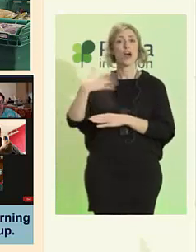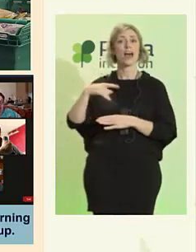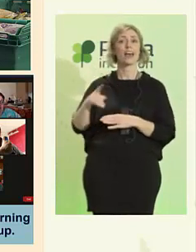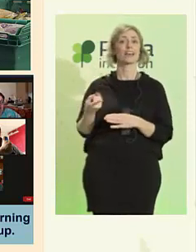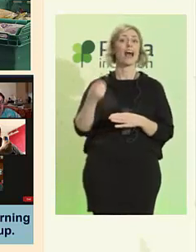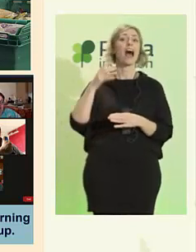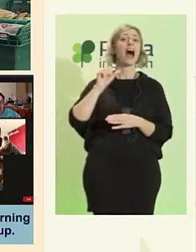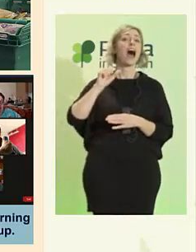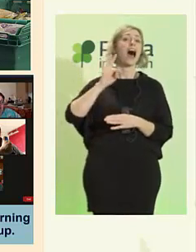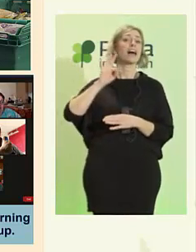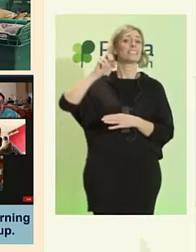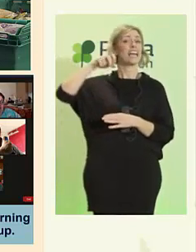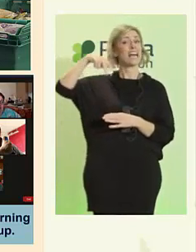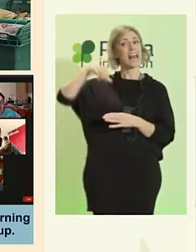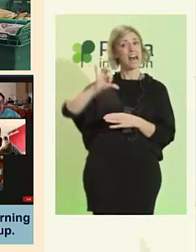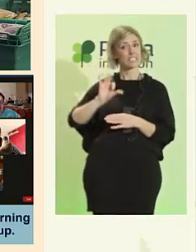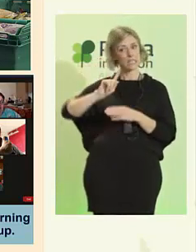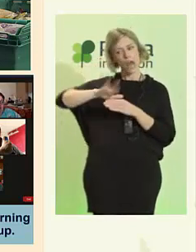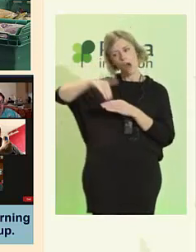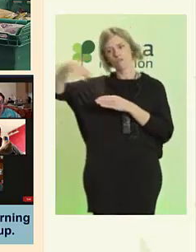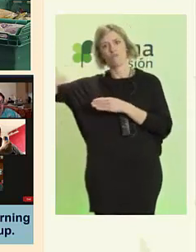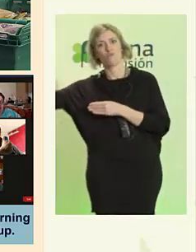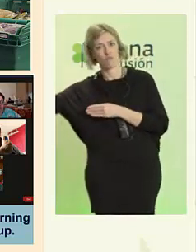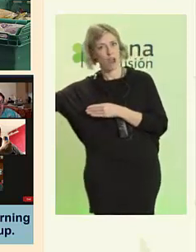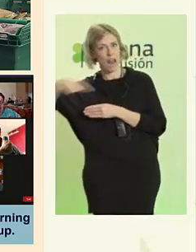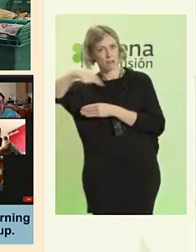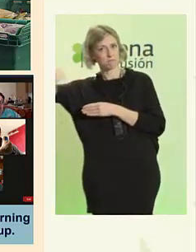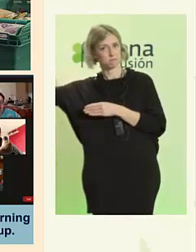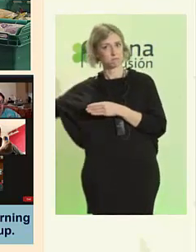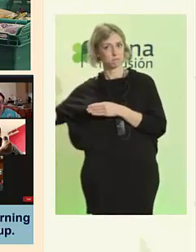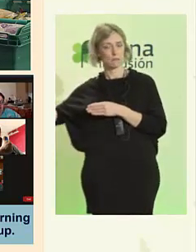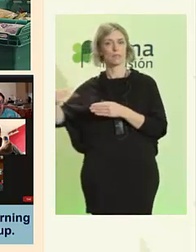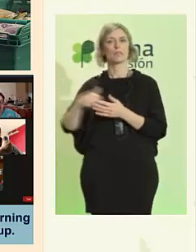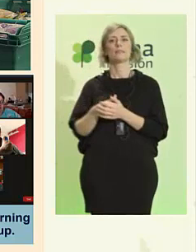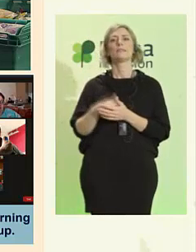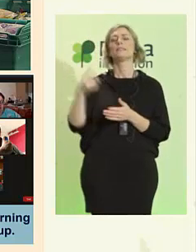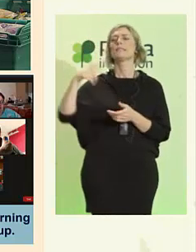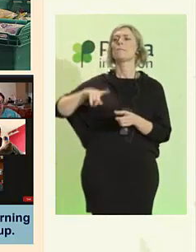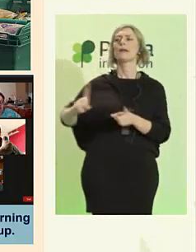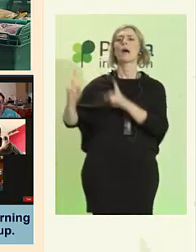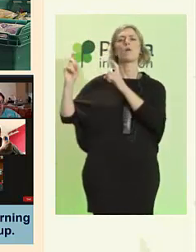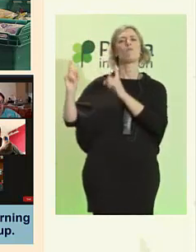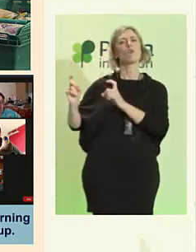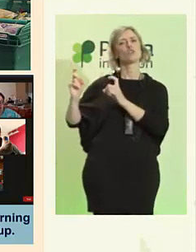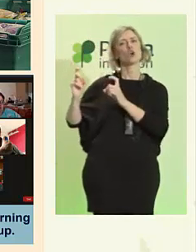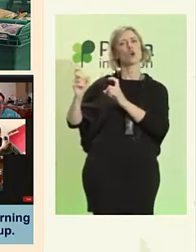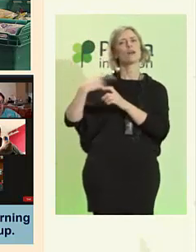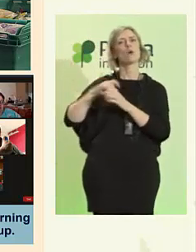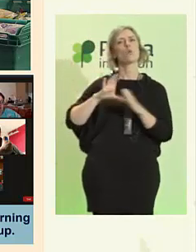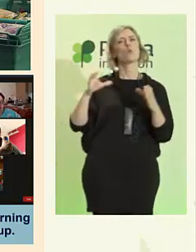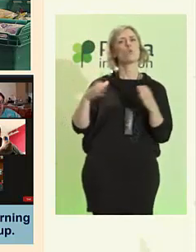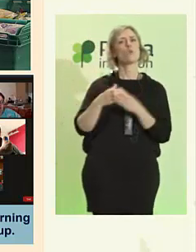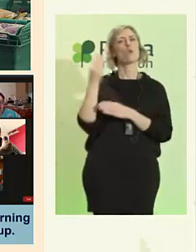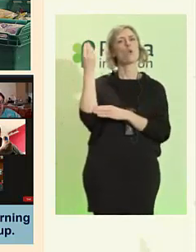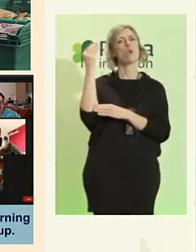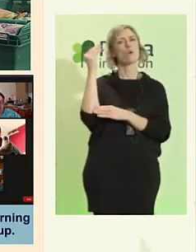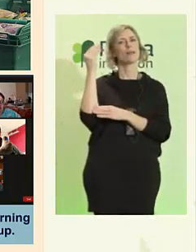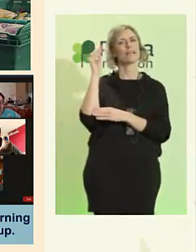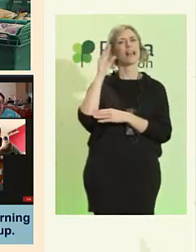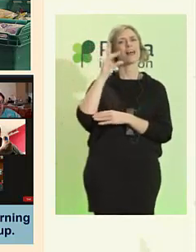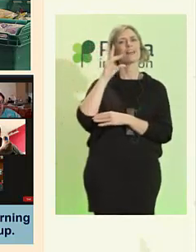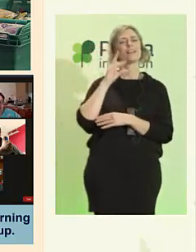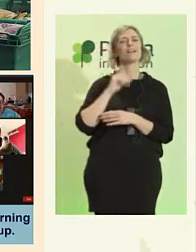Y, por último, tenemos una imagen del grupo juvenil de